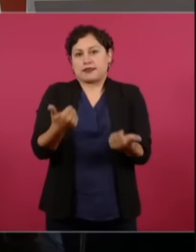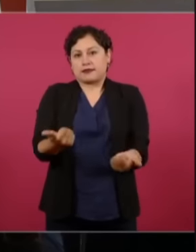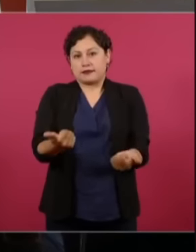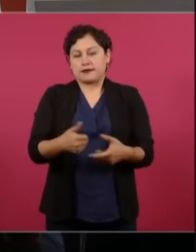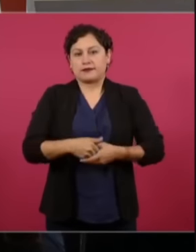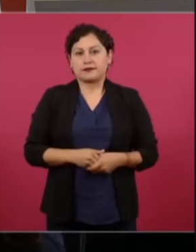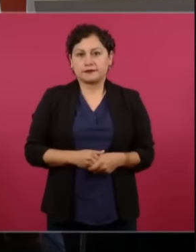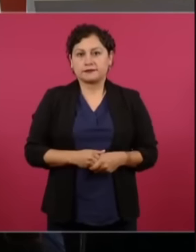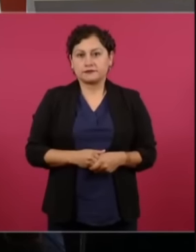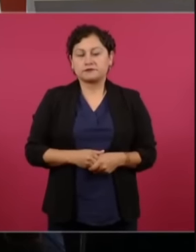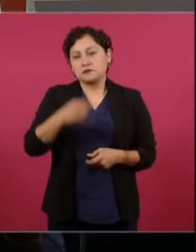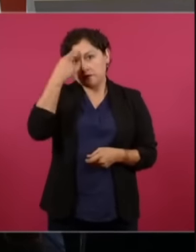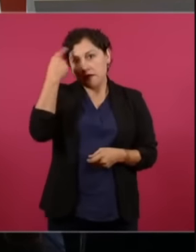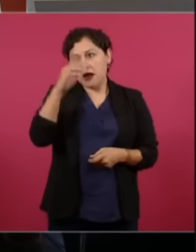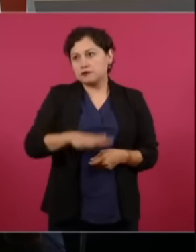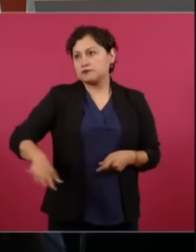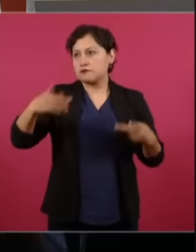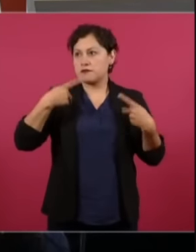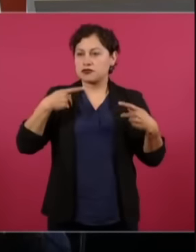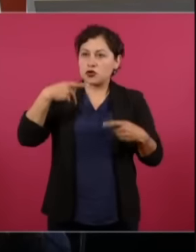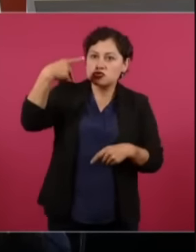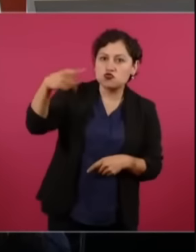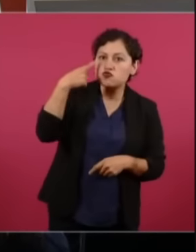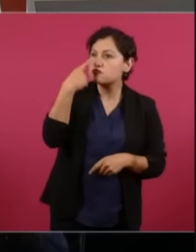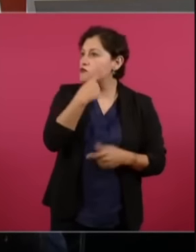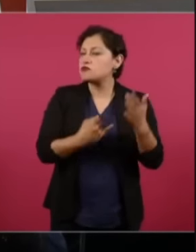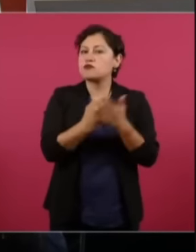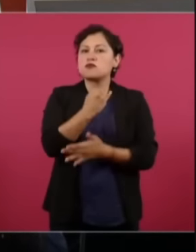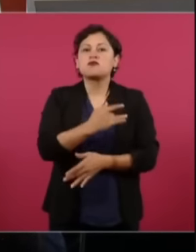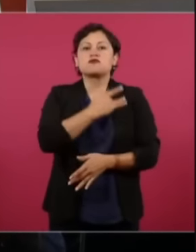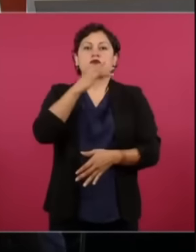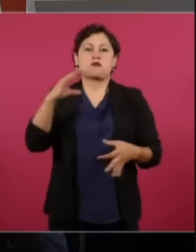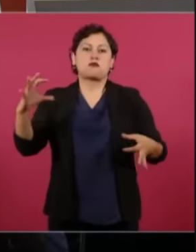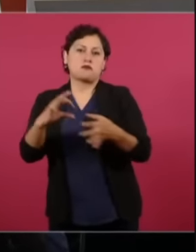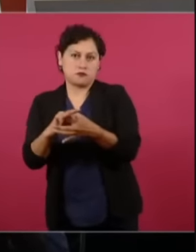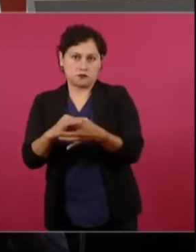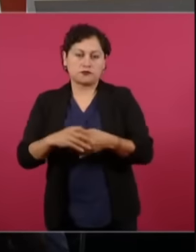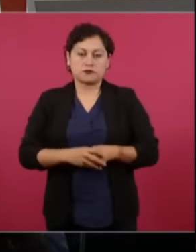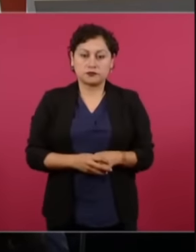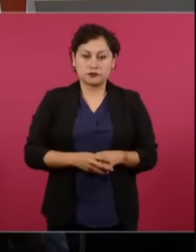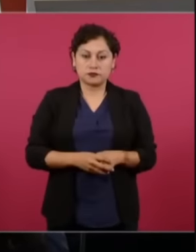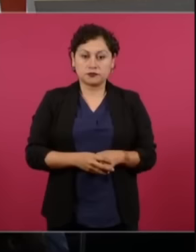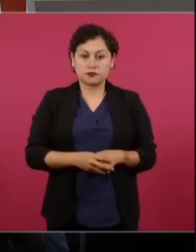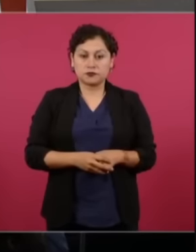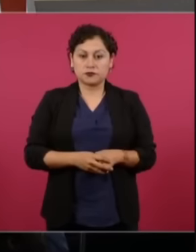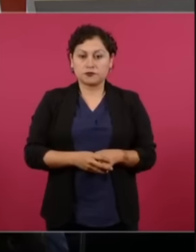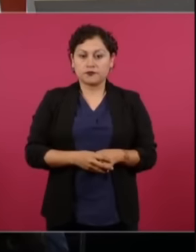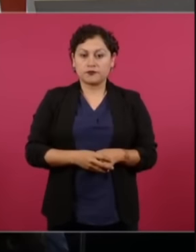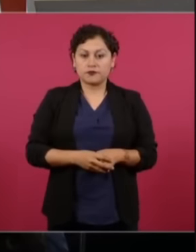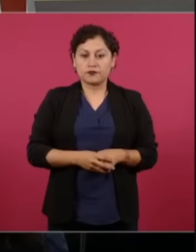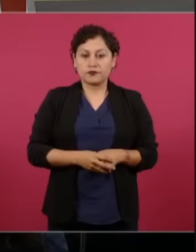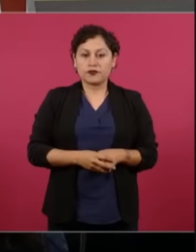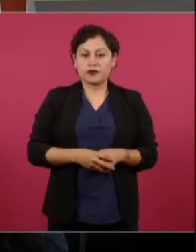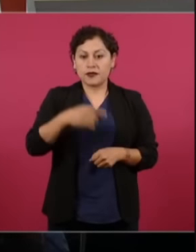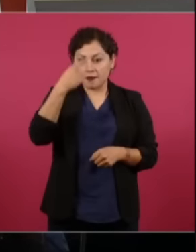del pueblo y también para que lo internalicen